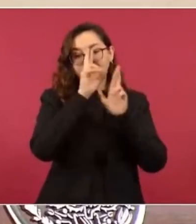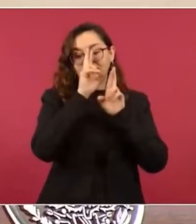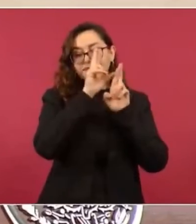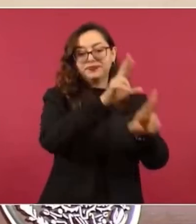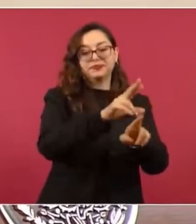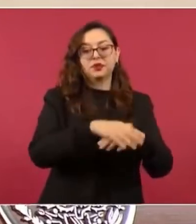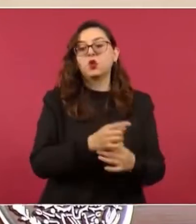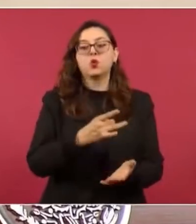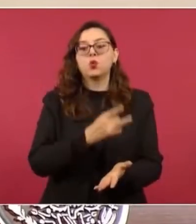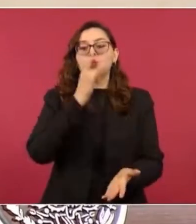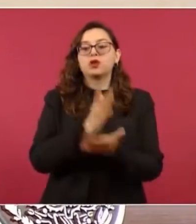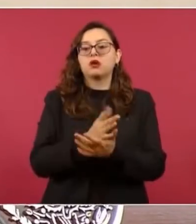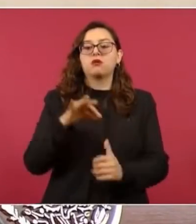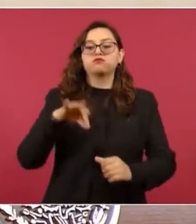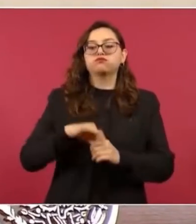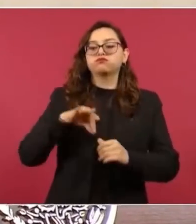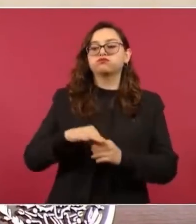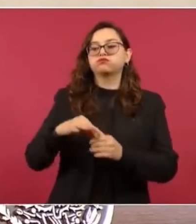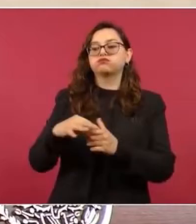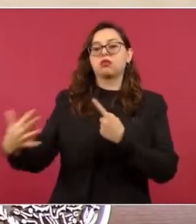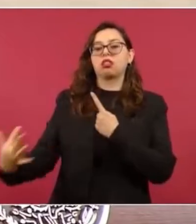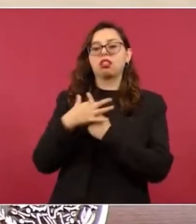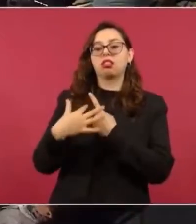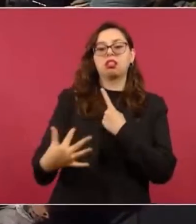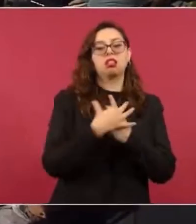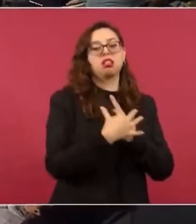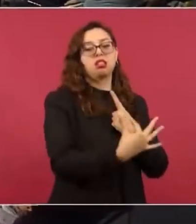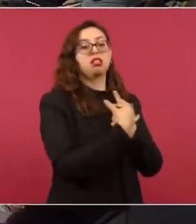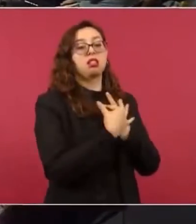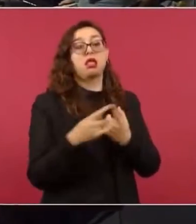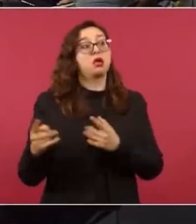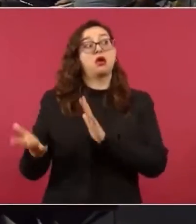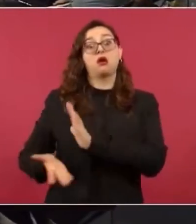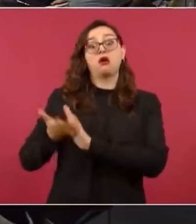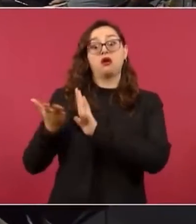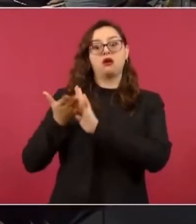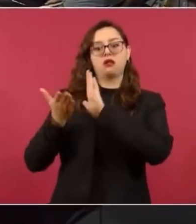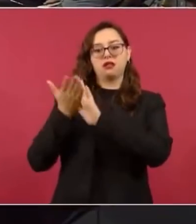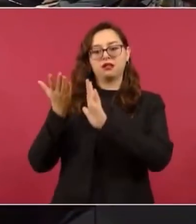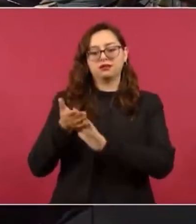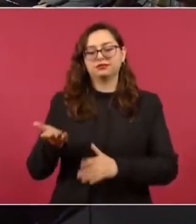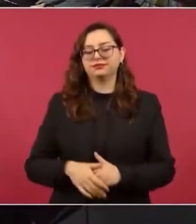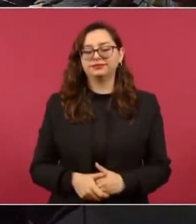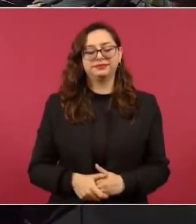Porque imagínense una frontera de 3 mil 800 kilómetros, donde sólo